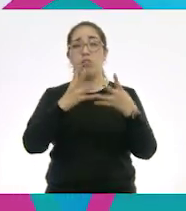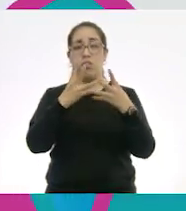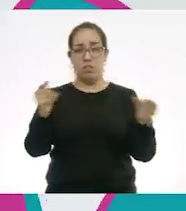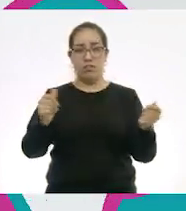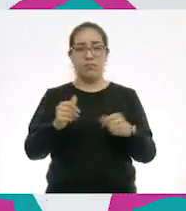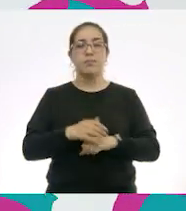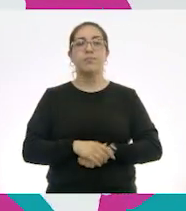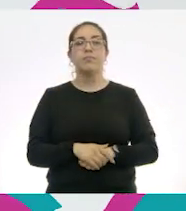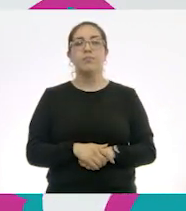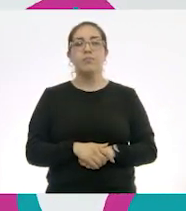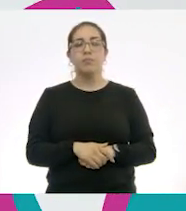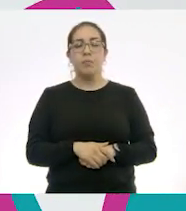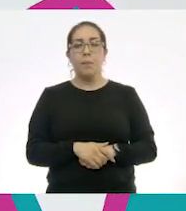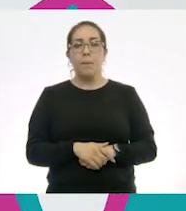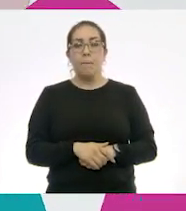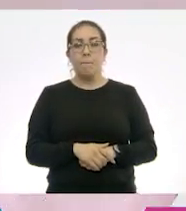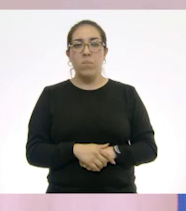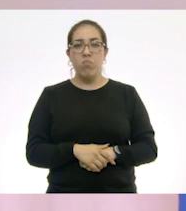vez de más.